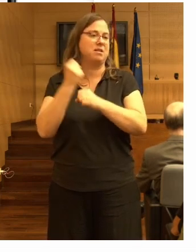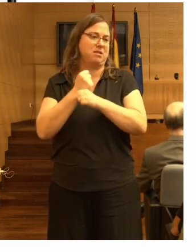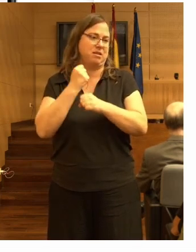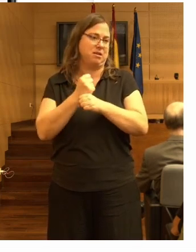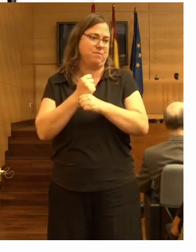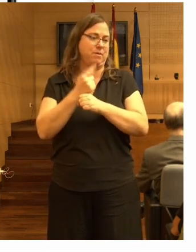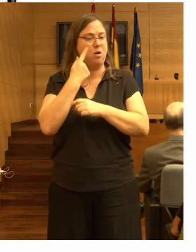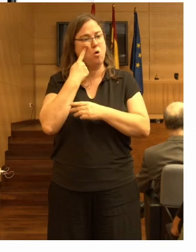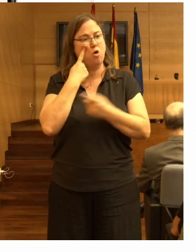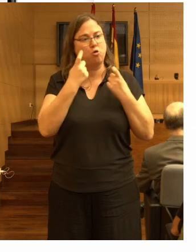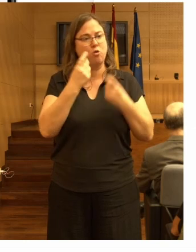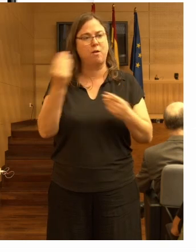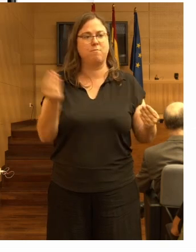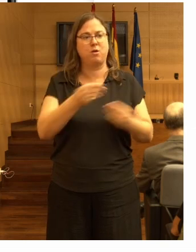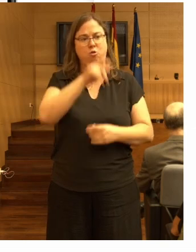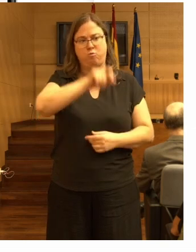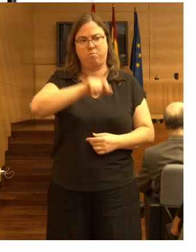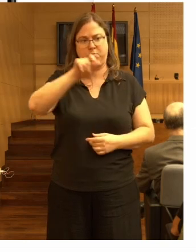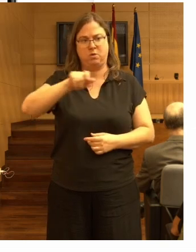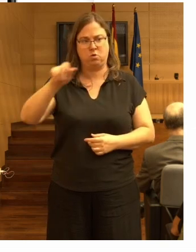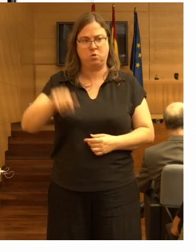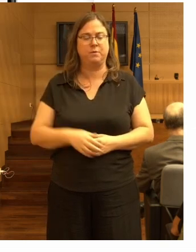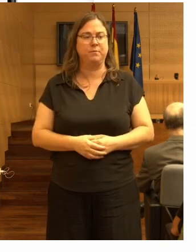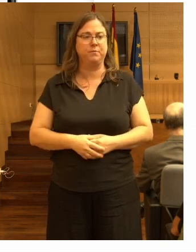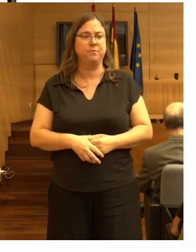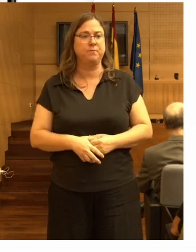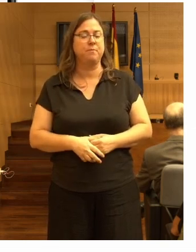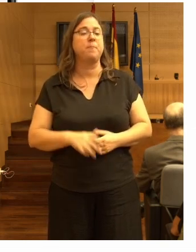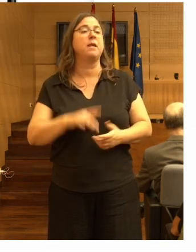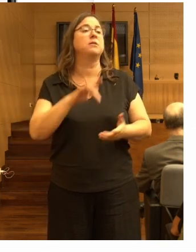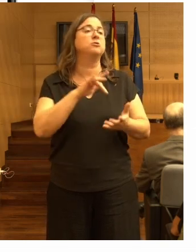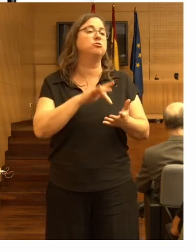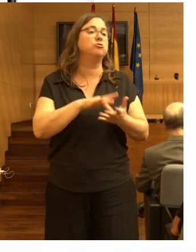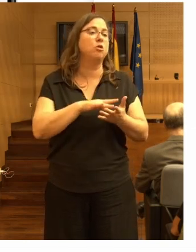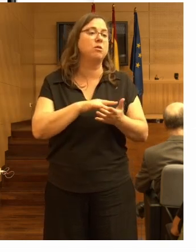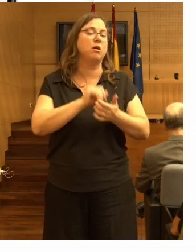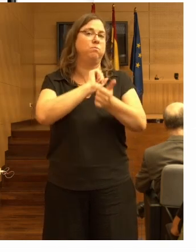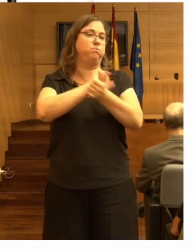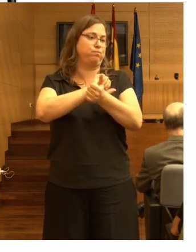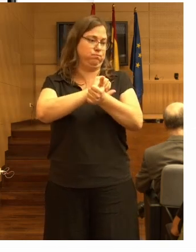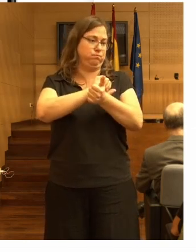a las personas a las que están con sujeciones